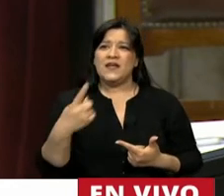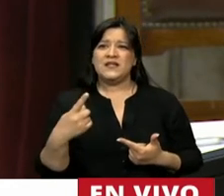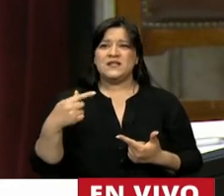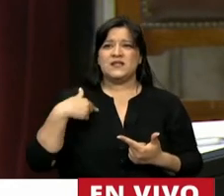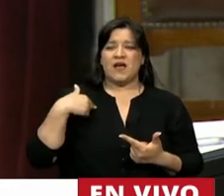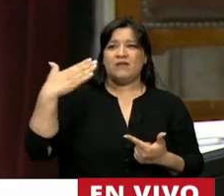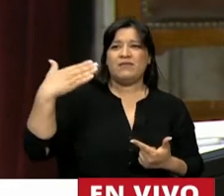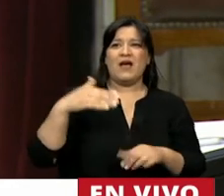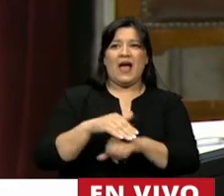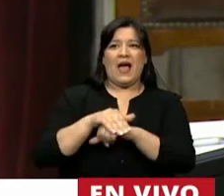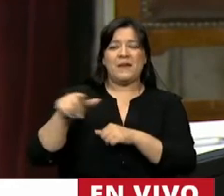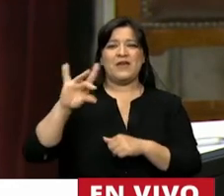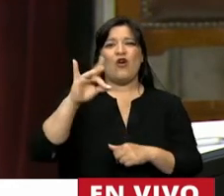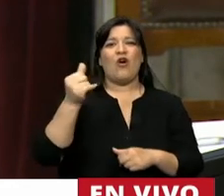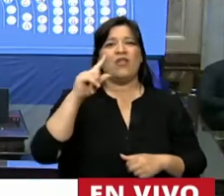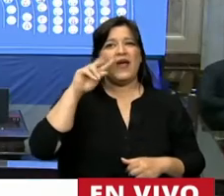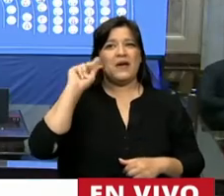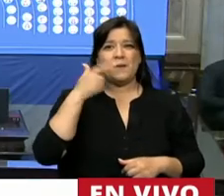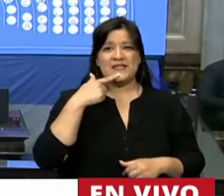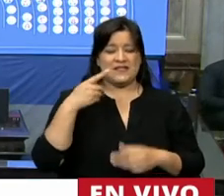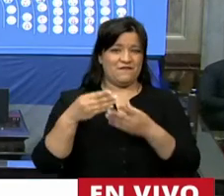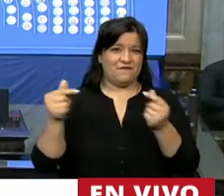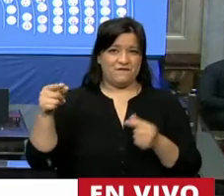mi amigo el diputado Daibes. Cierra.